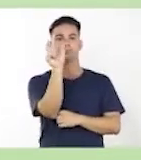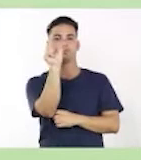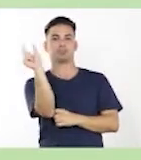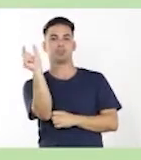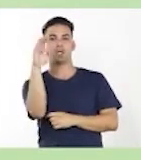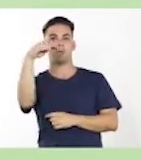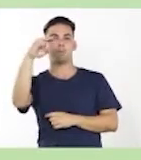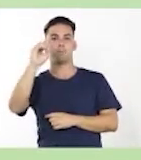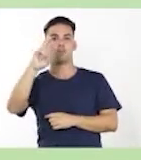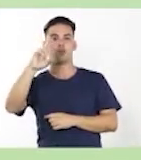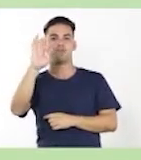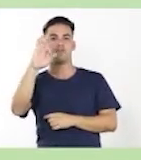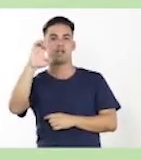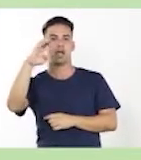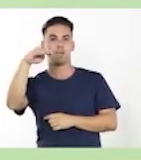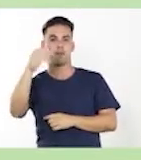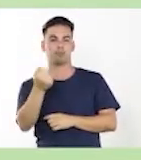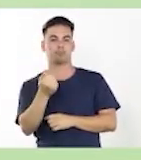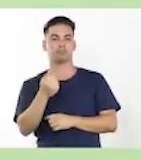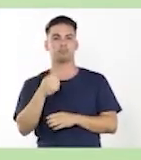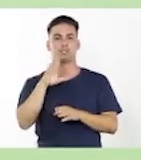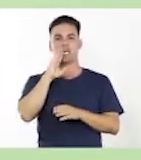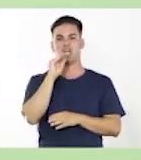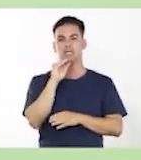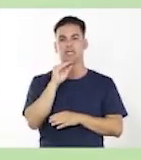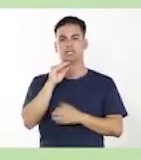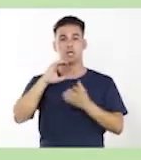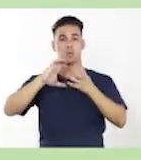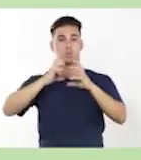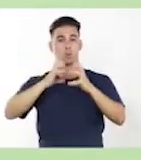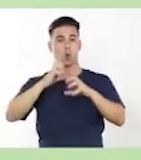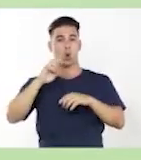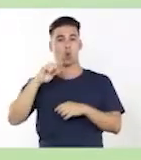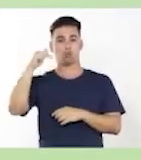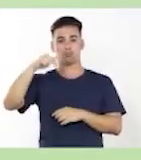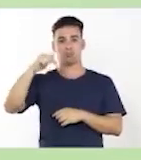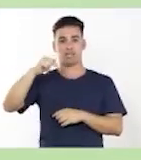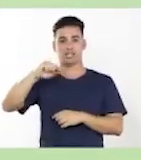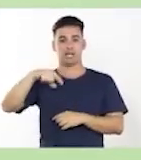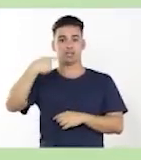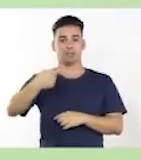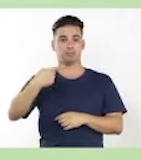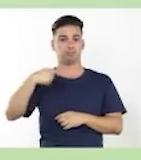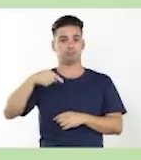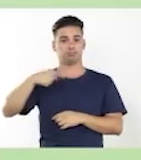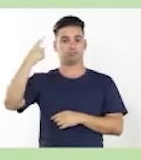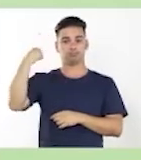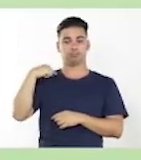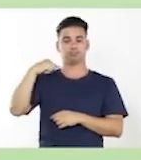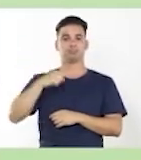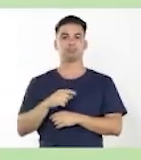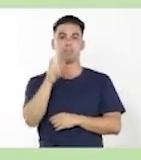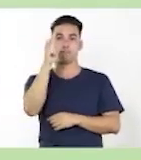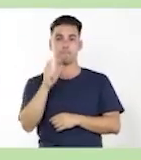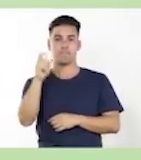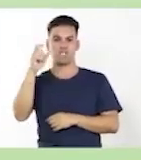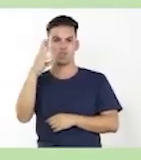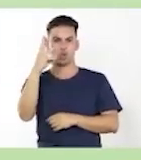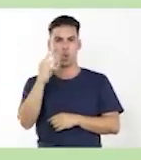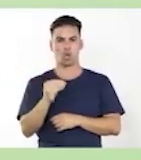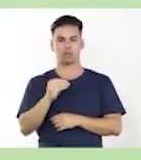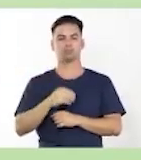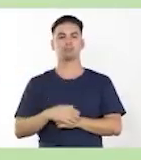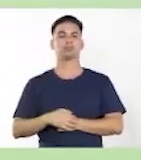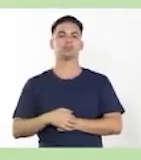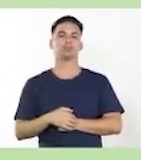Ejemplo, cantaban. Esa es una tercera persona del plural del copretérito del modo indicativo.